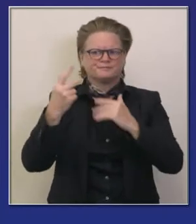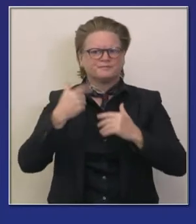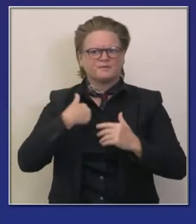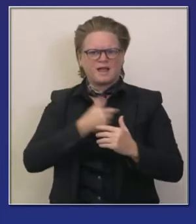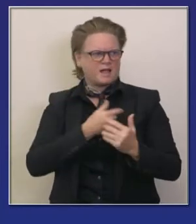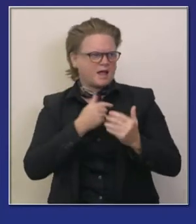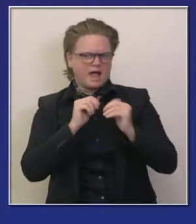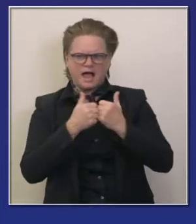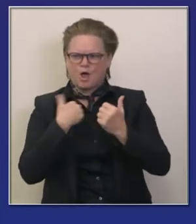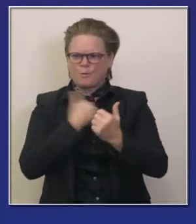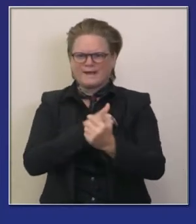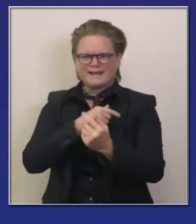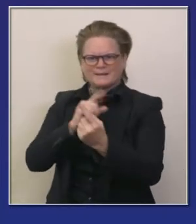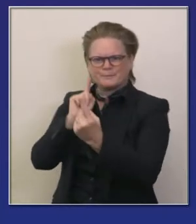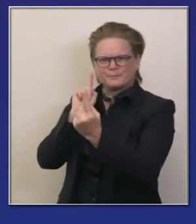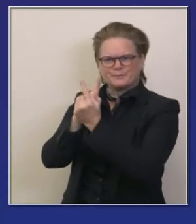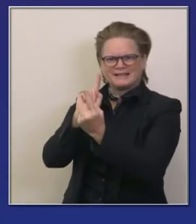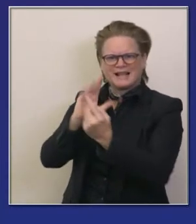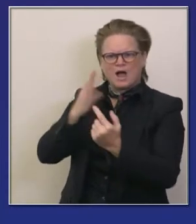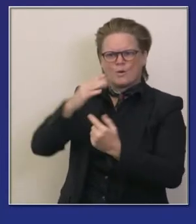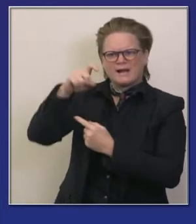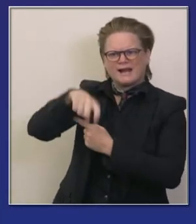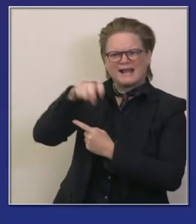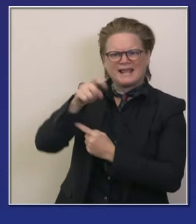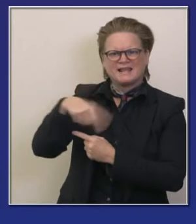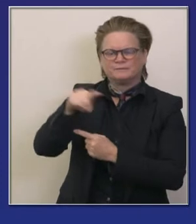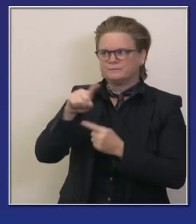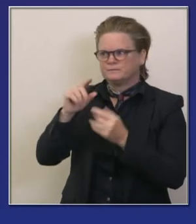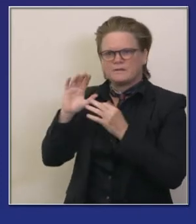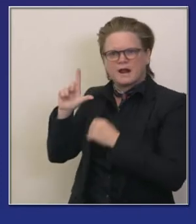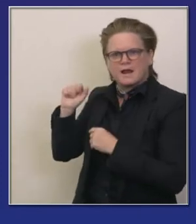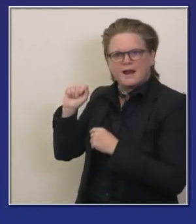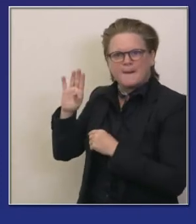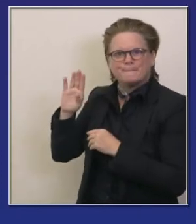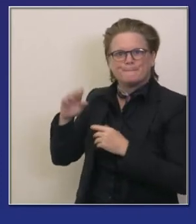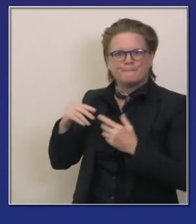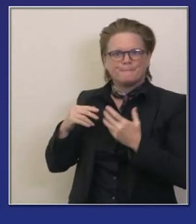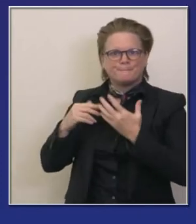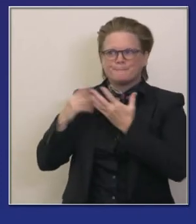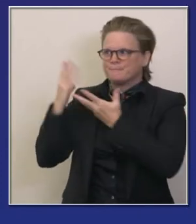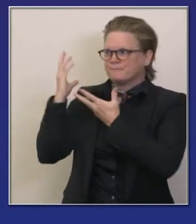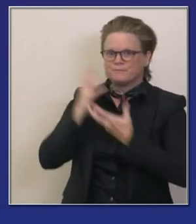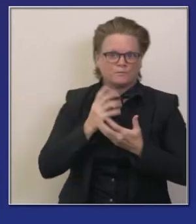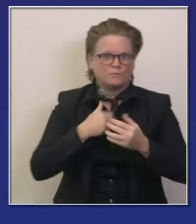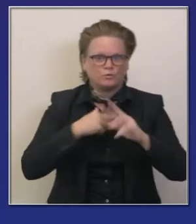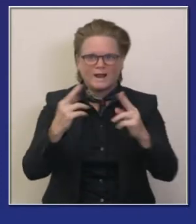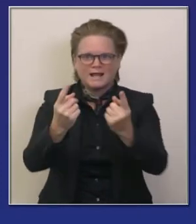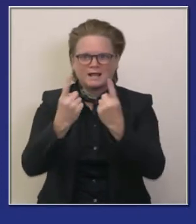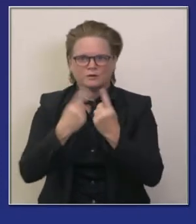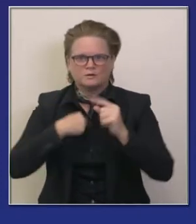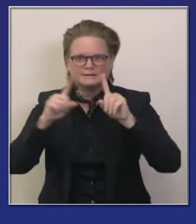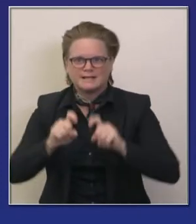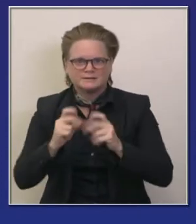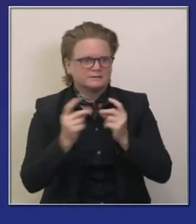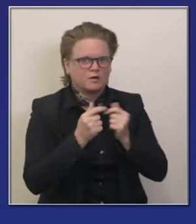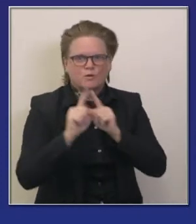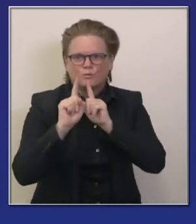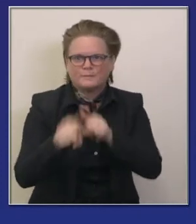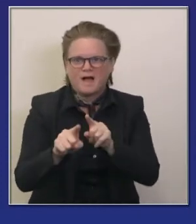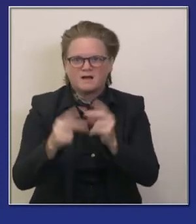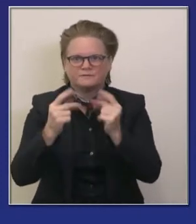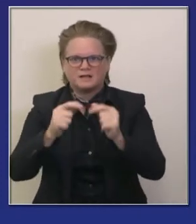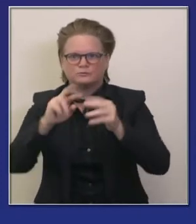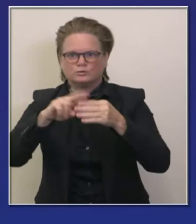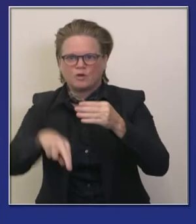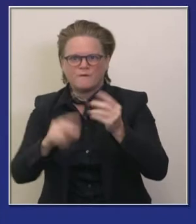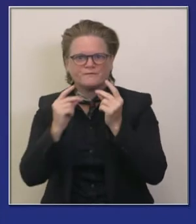estado y por eso abrimos ese nuevo laboratorio para poder desarrollar 25 mil pruebas y esta al día perdón y